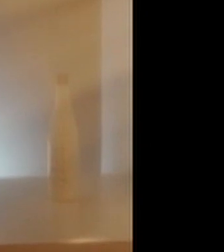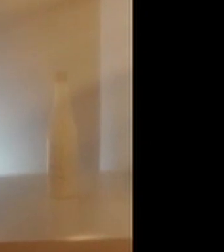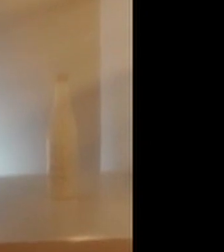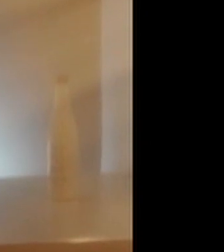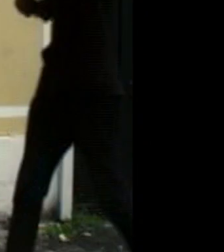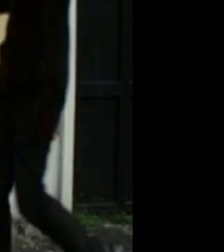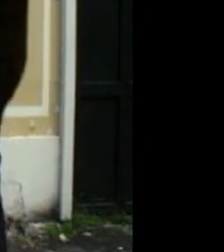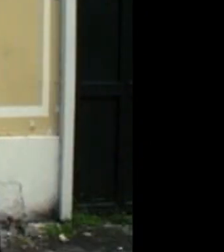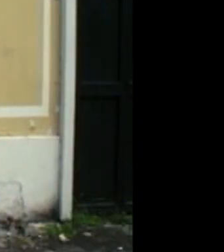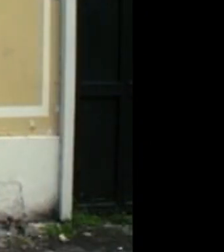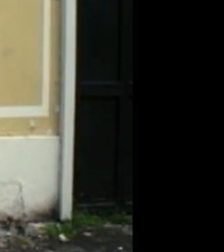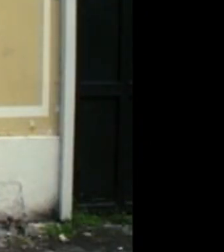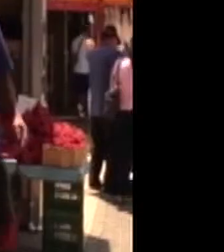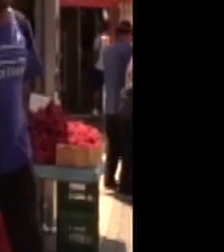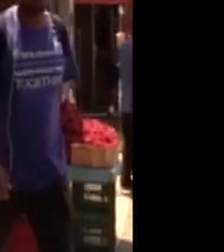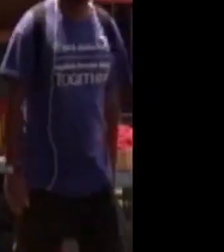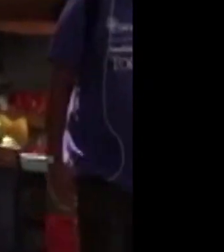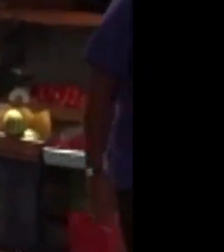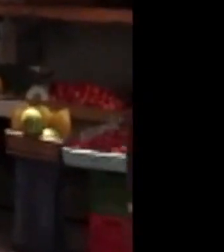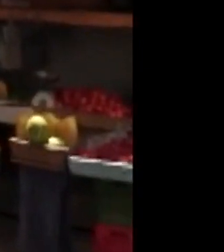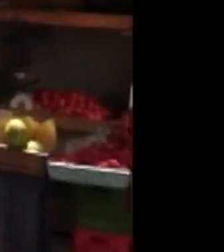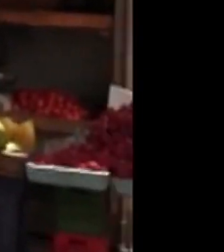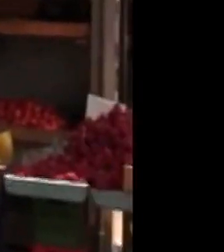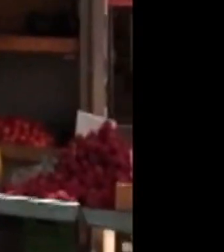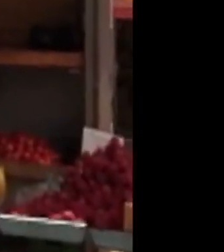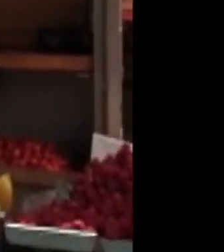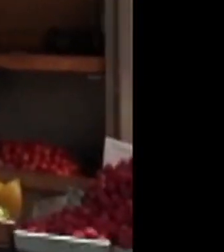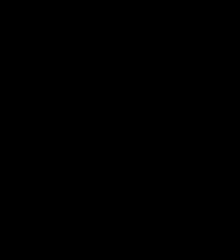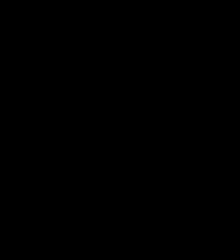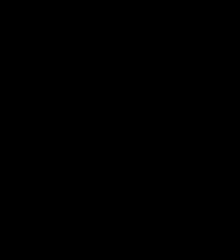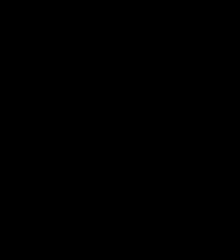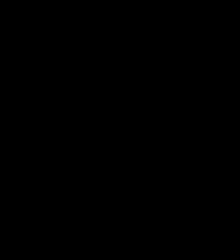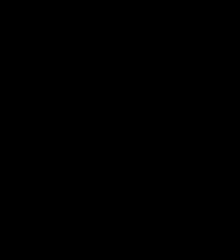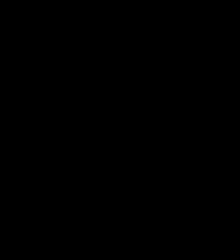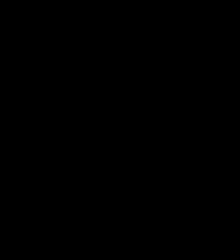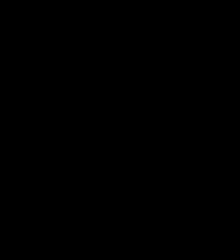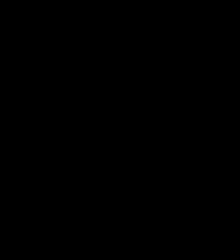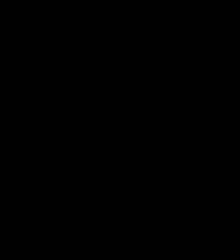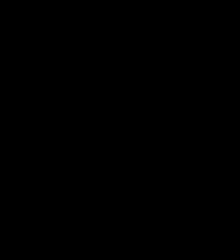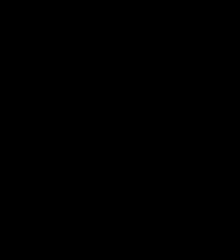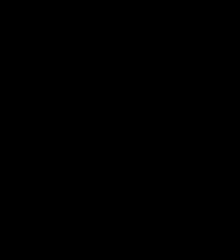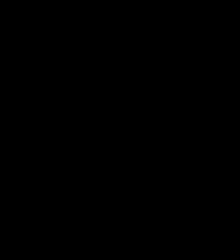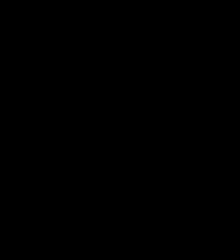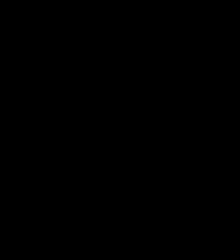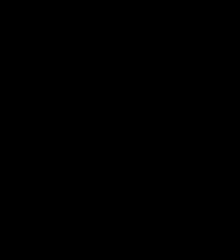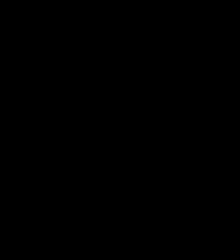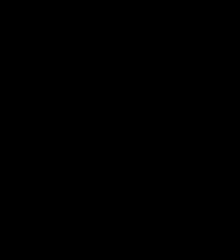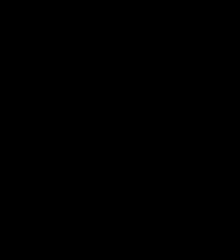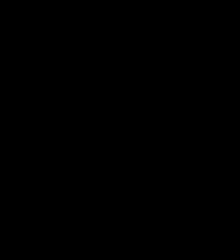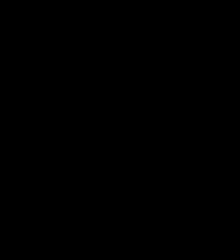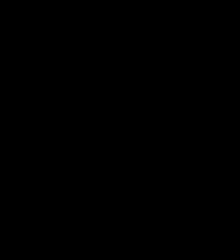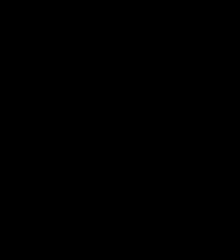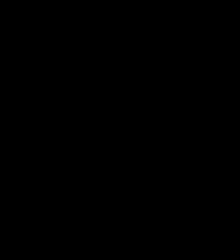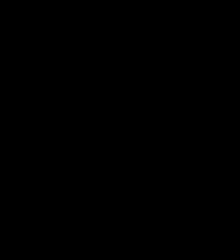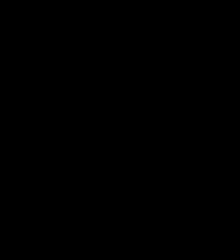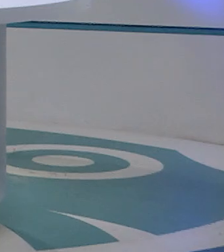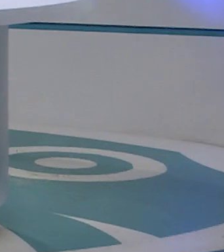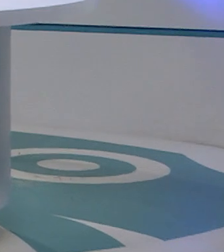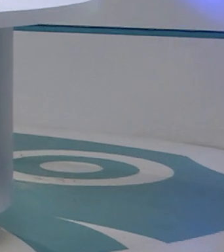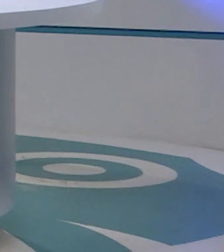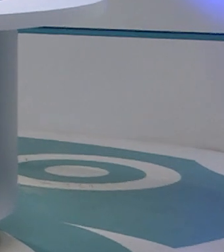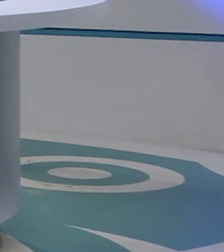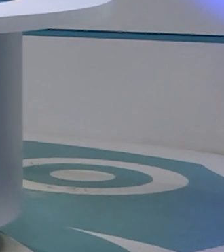Molina Valeria Brenes y José Manuel Salas aquí en 13 Costa Rica Televisión